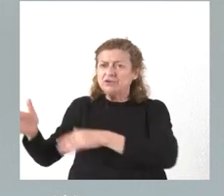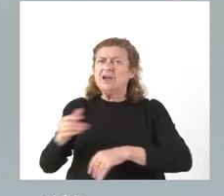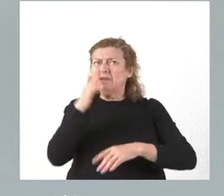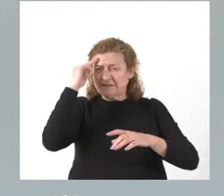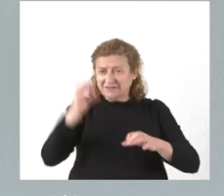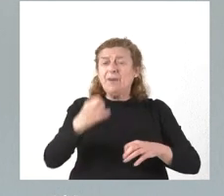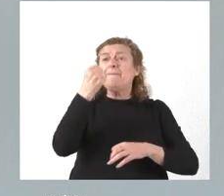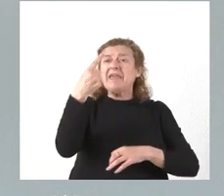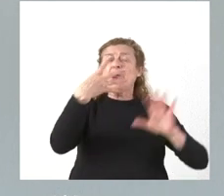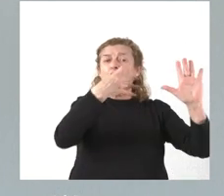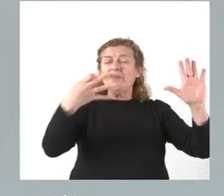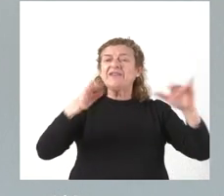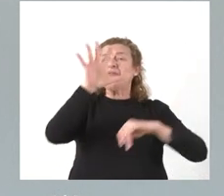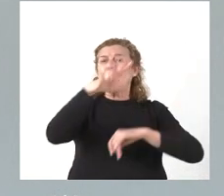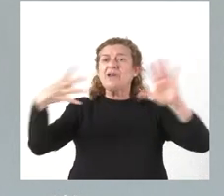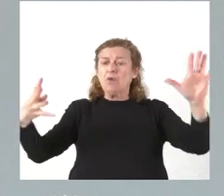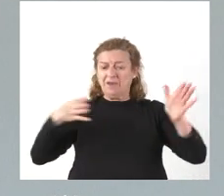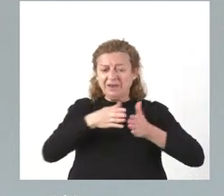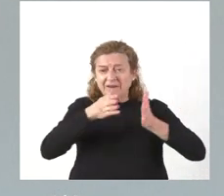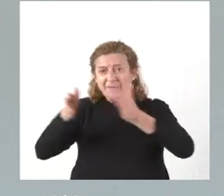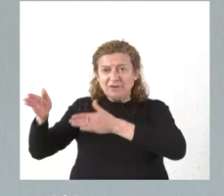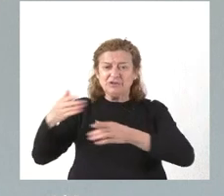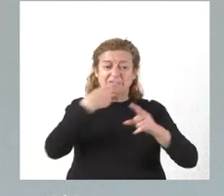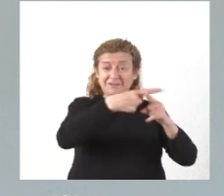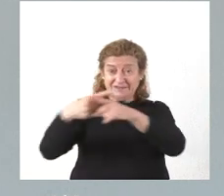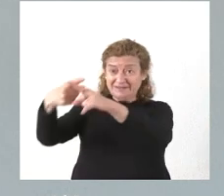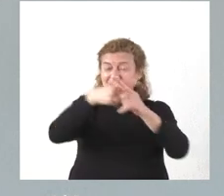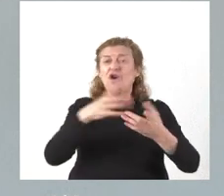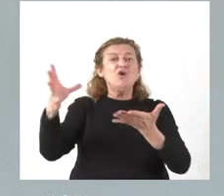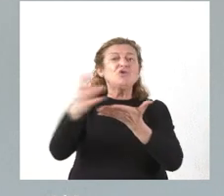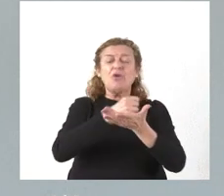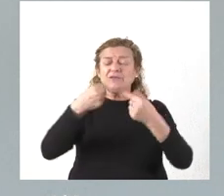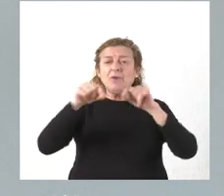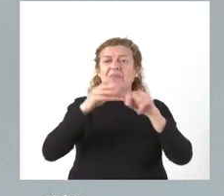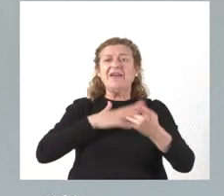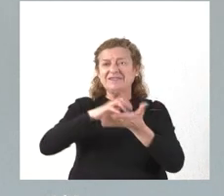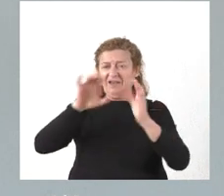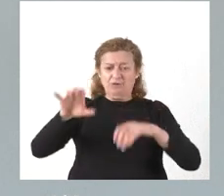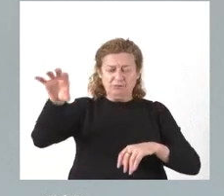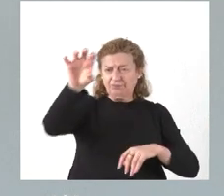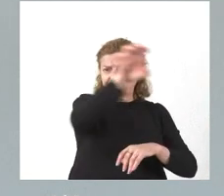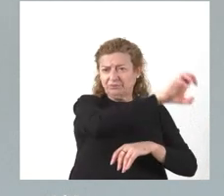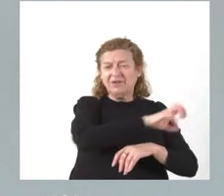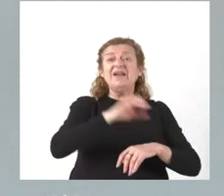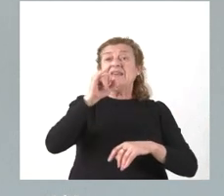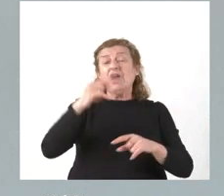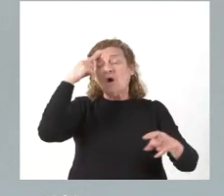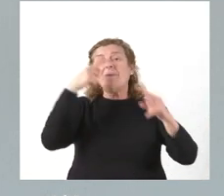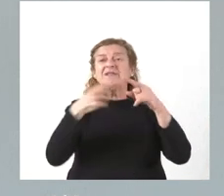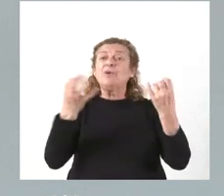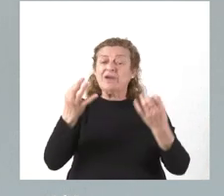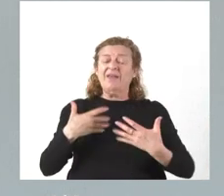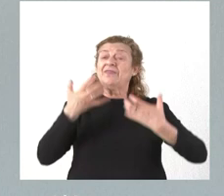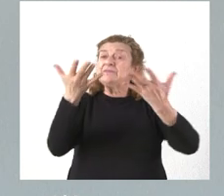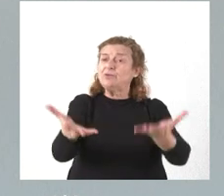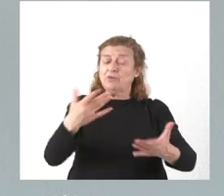.959 rutas de transporte repartidas por todas las provincias de Castilla y León, y el objetivo es poner a disposición de